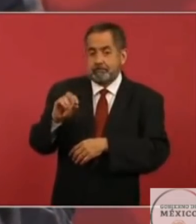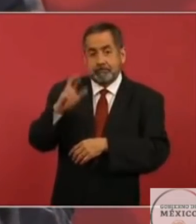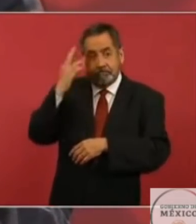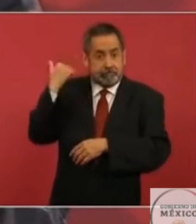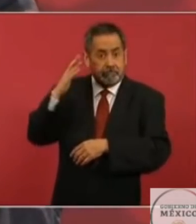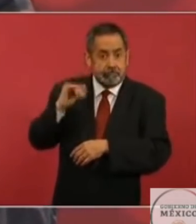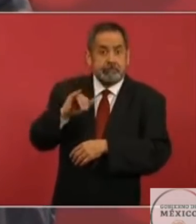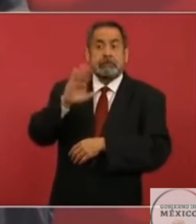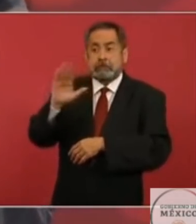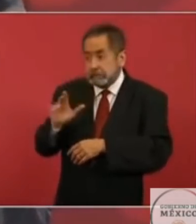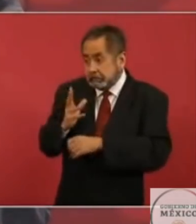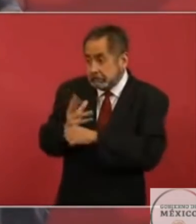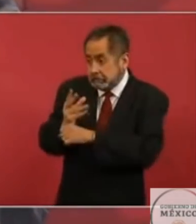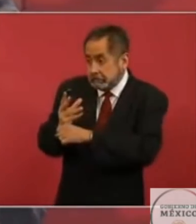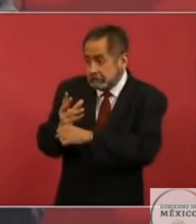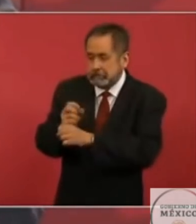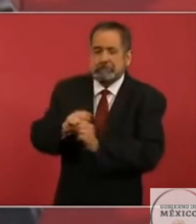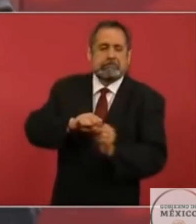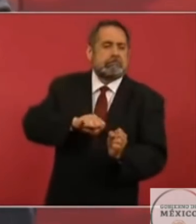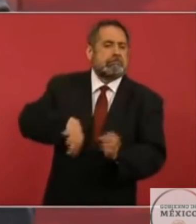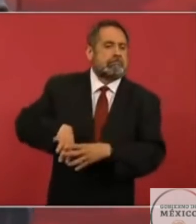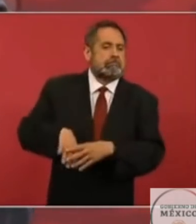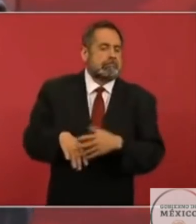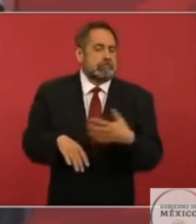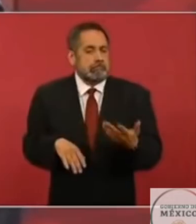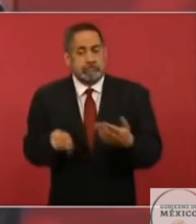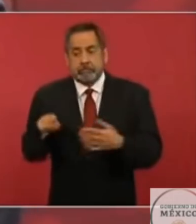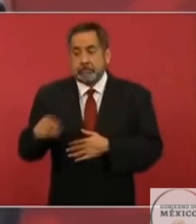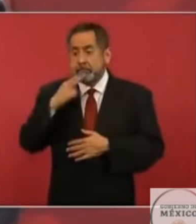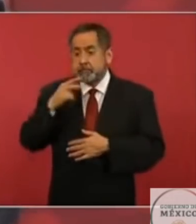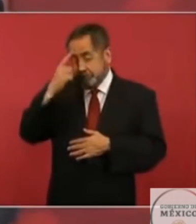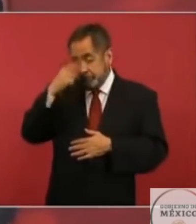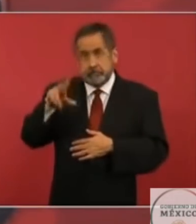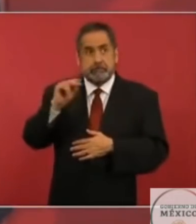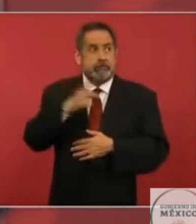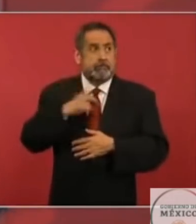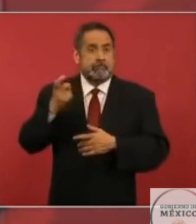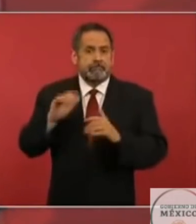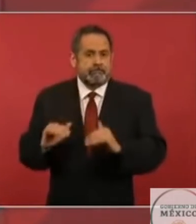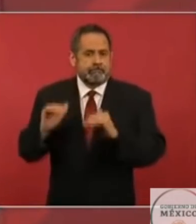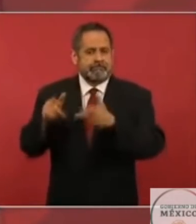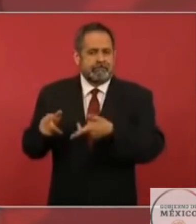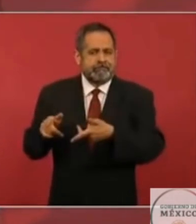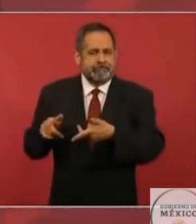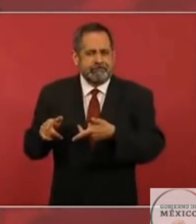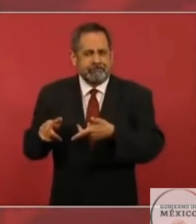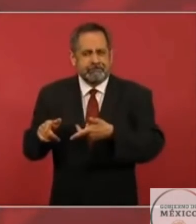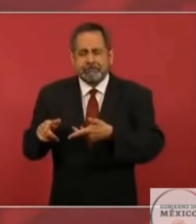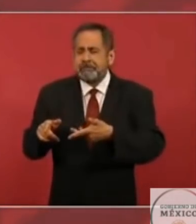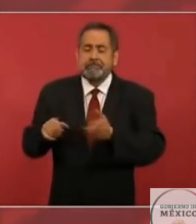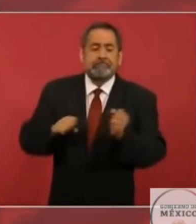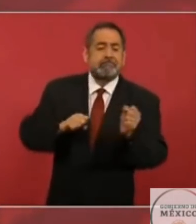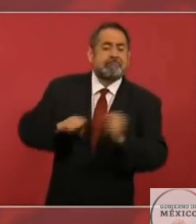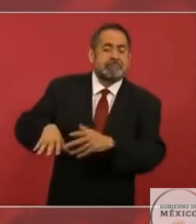también como vaso regulador para evitar inundaciones en el Valle de México.